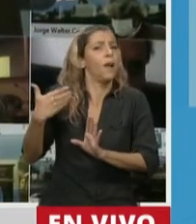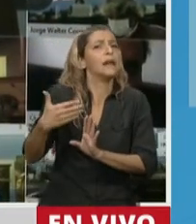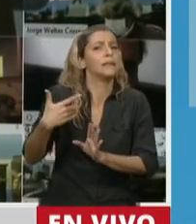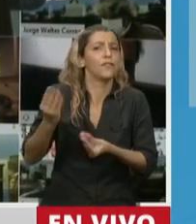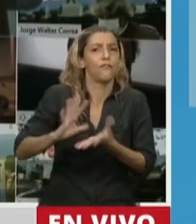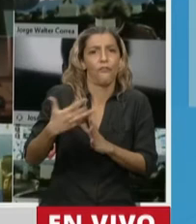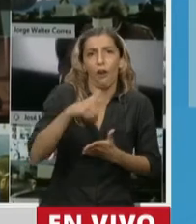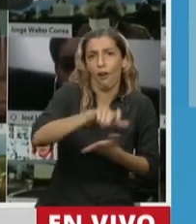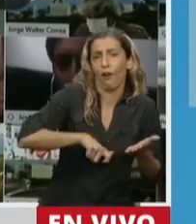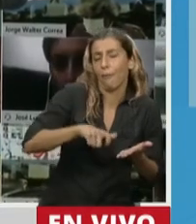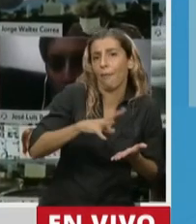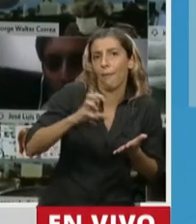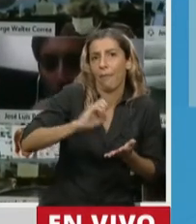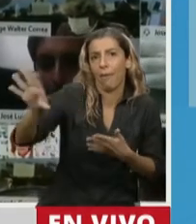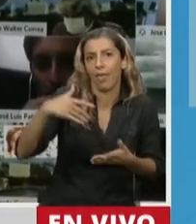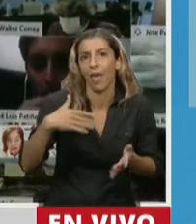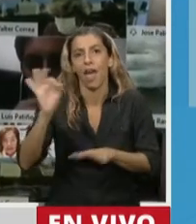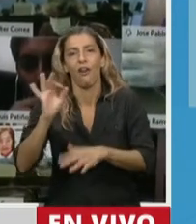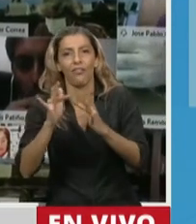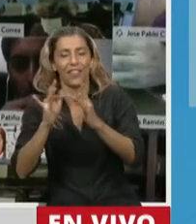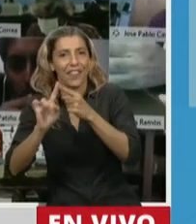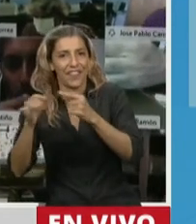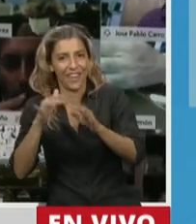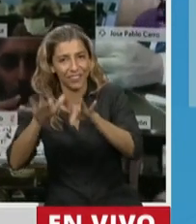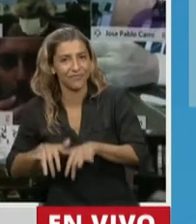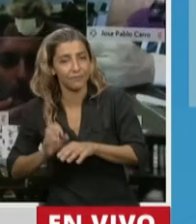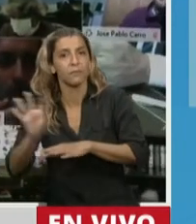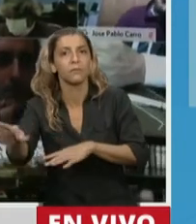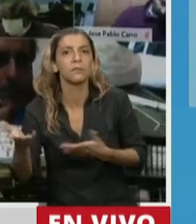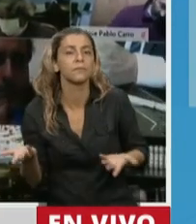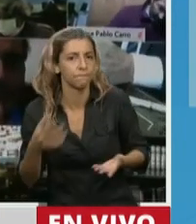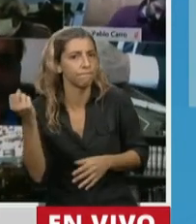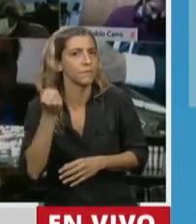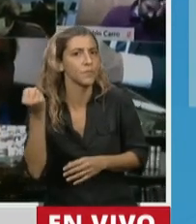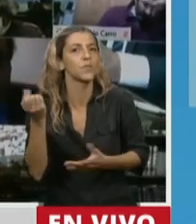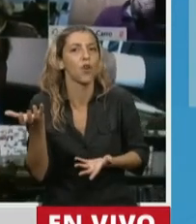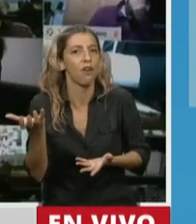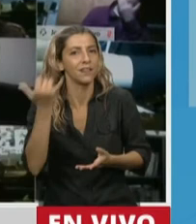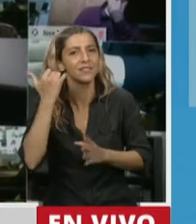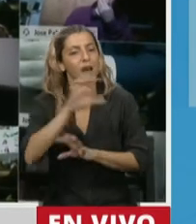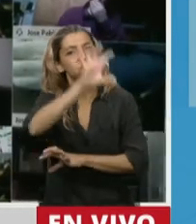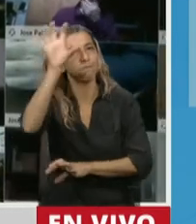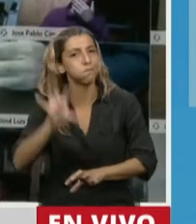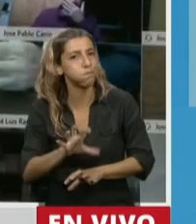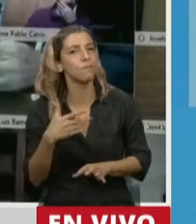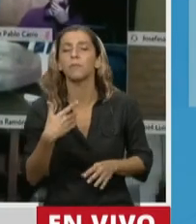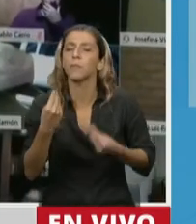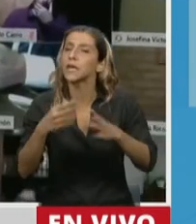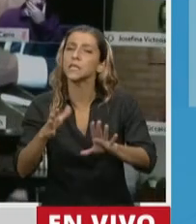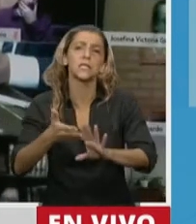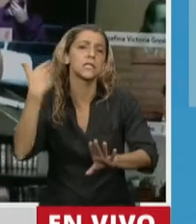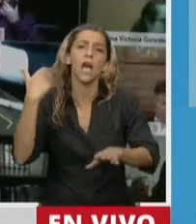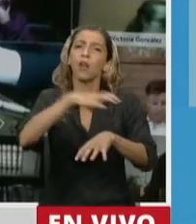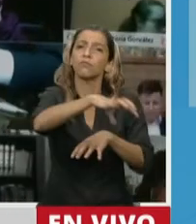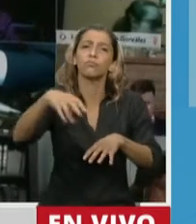ocurre en mi provincia, en la provincia de Córdoba, que se está aplicando en la historia clínica de red, tanto en el ámbito privado como en el